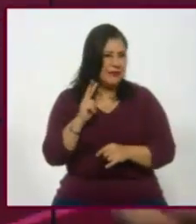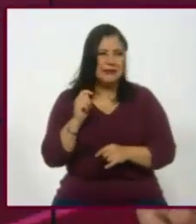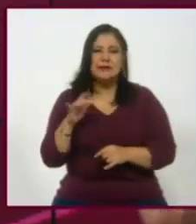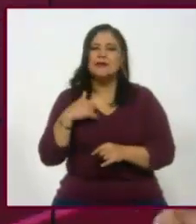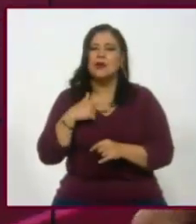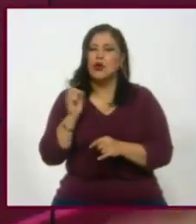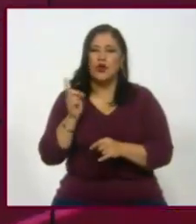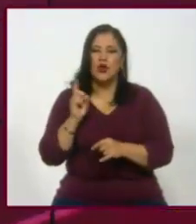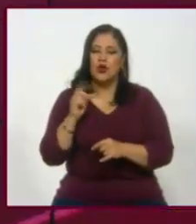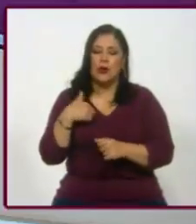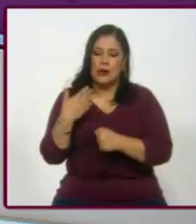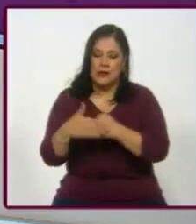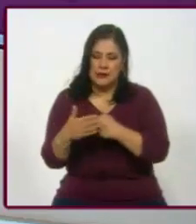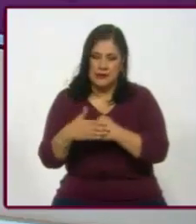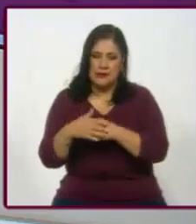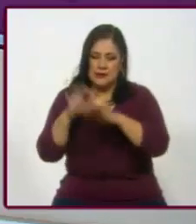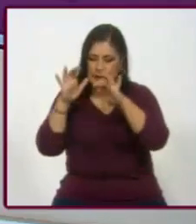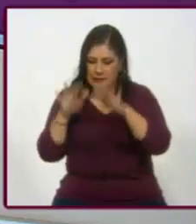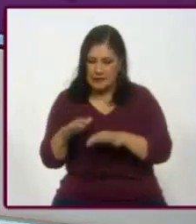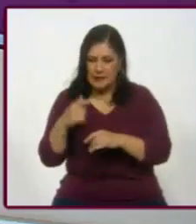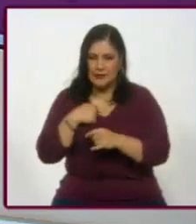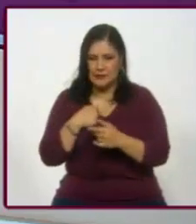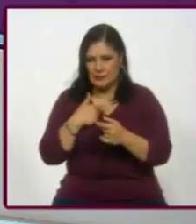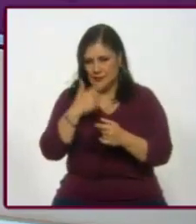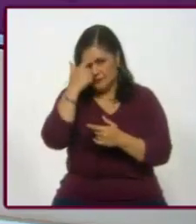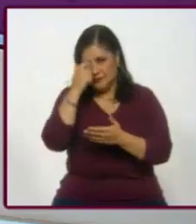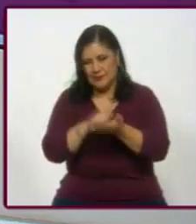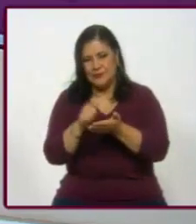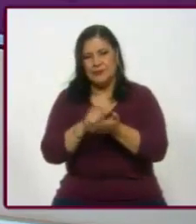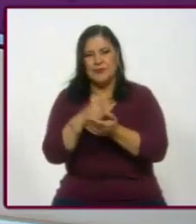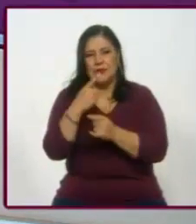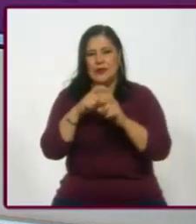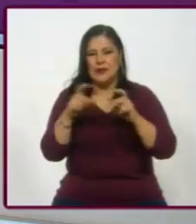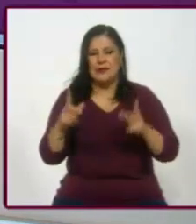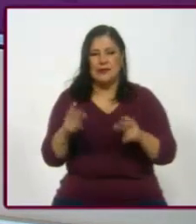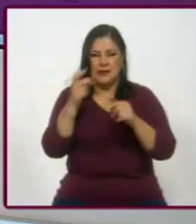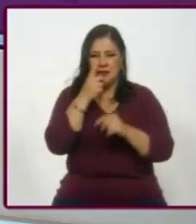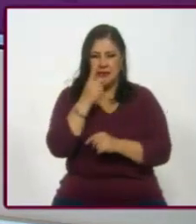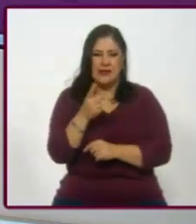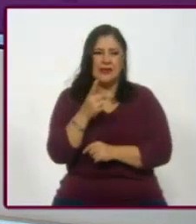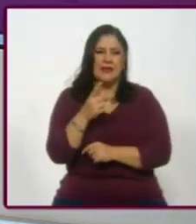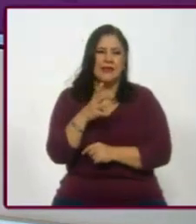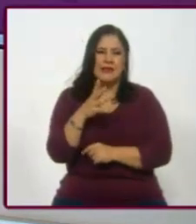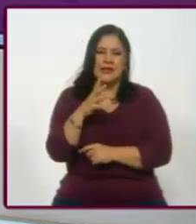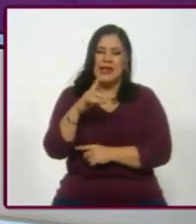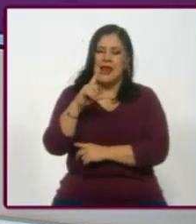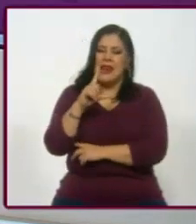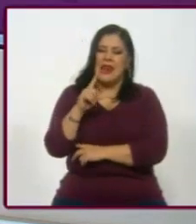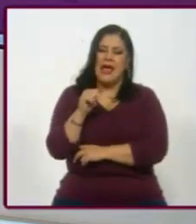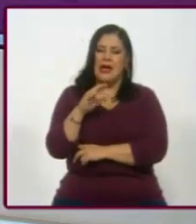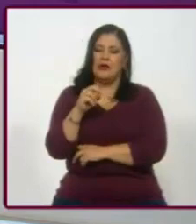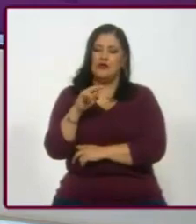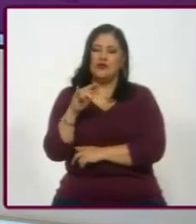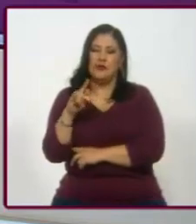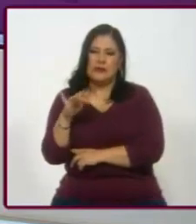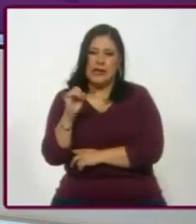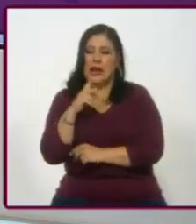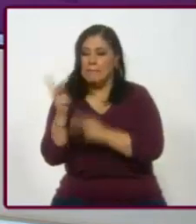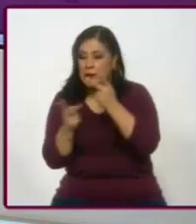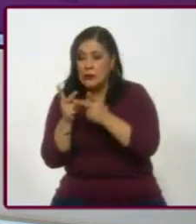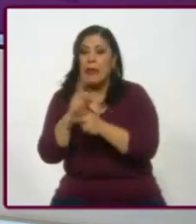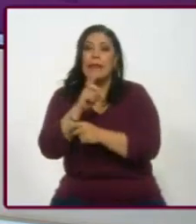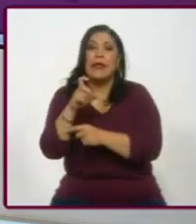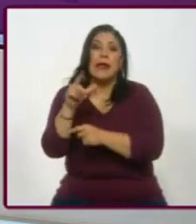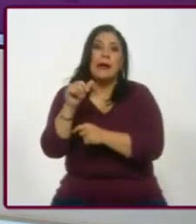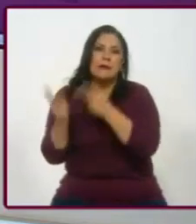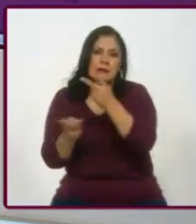Este, retomar, no, el que viene de esto. sí, el de este. Retomar una frase tuya que es la consulta de la consulta. La consulta de la consulta. ¿Qué es